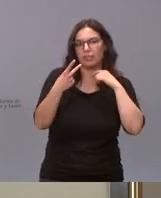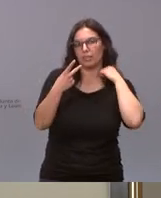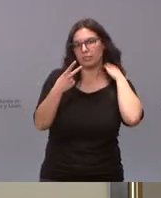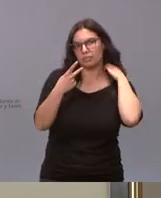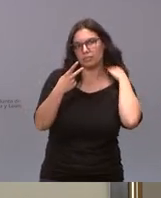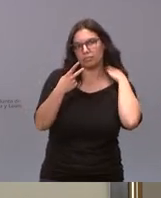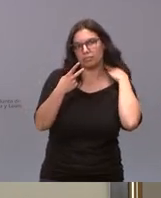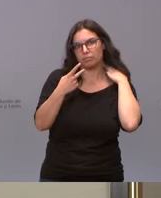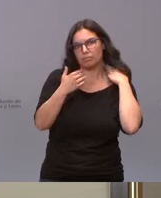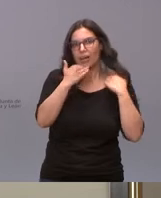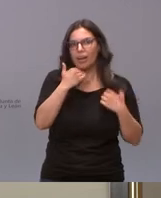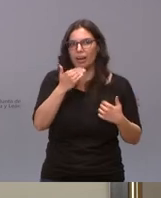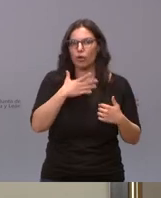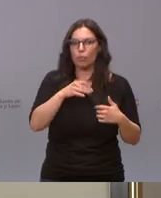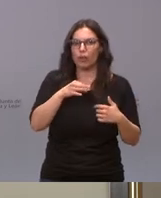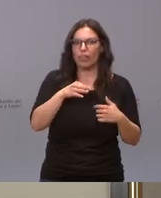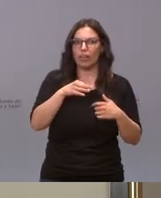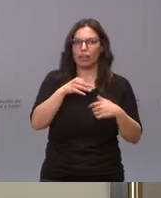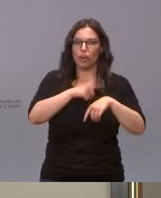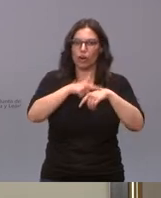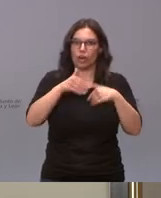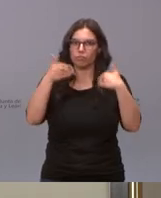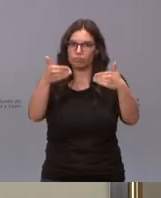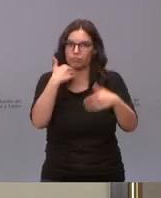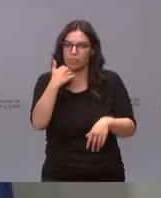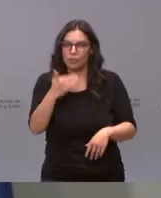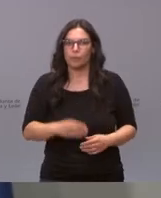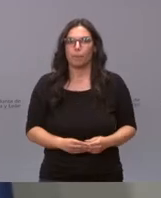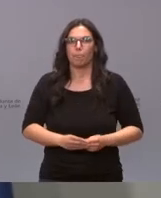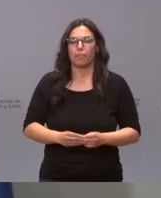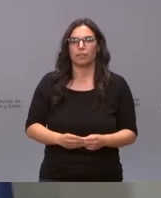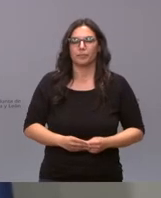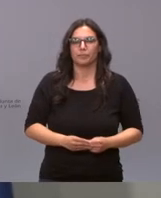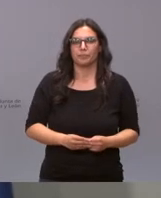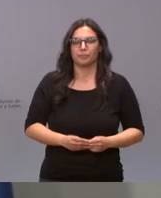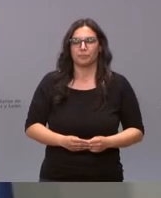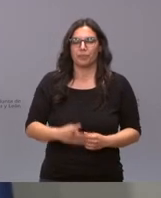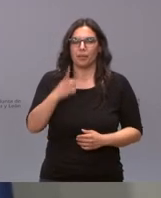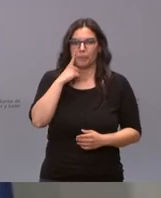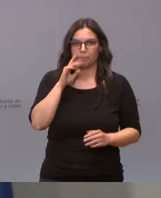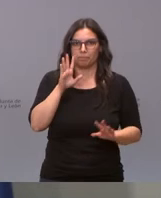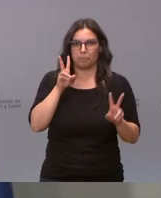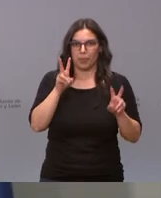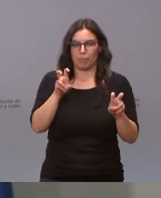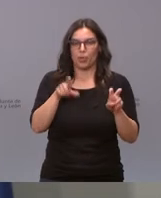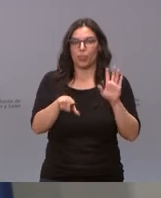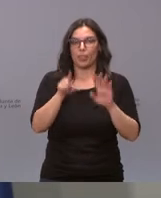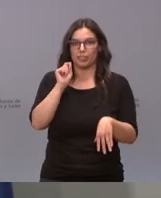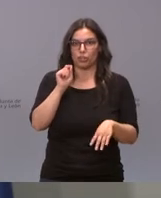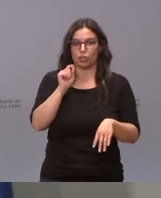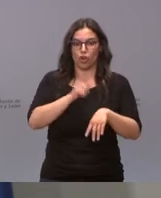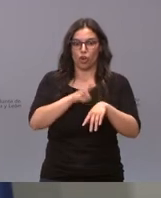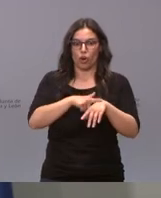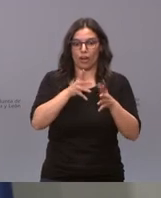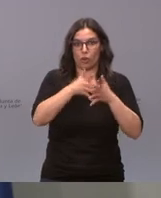otro tipo de establecimientos de hostelería Bueno en principio la decisión de ampliar los